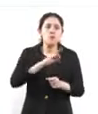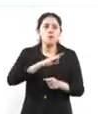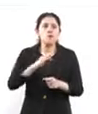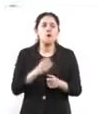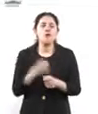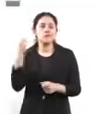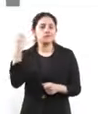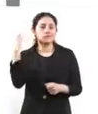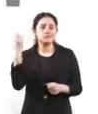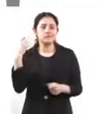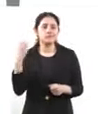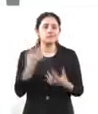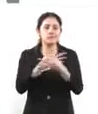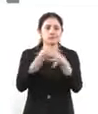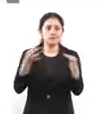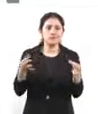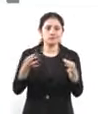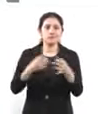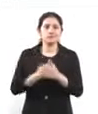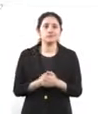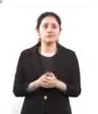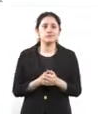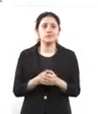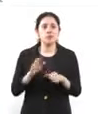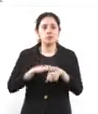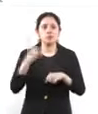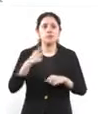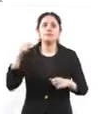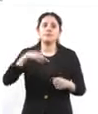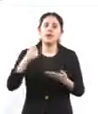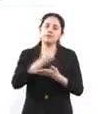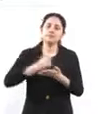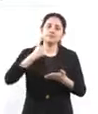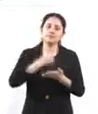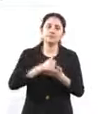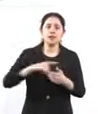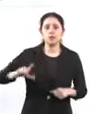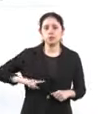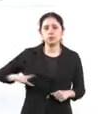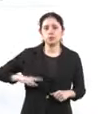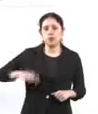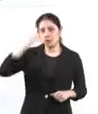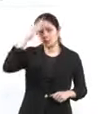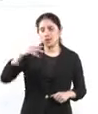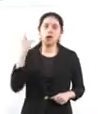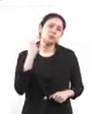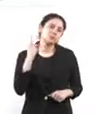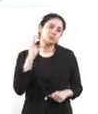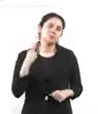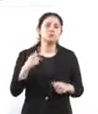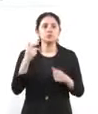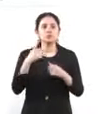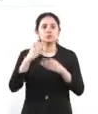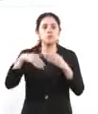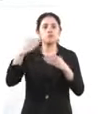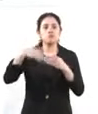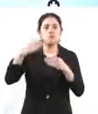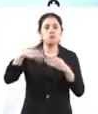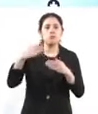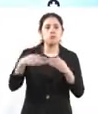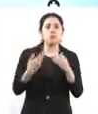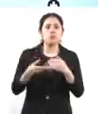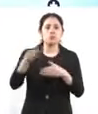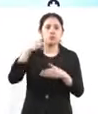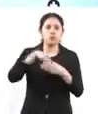es, pues, evidentemente el perfil de este gobierno y de la política cultural, ¿no? Es una política también progresiva, inclusiva y de cultura comunitaria. Entonces, bueno,